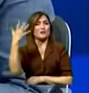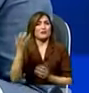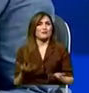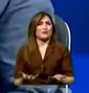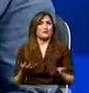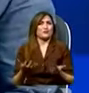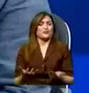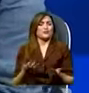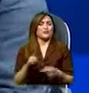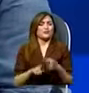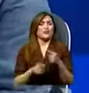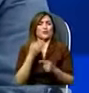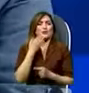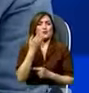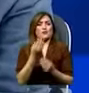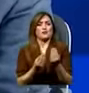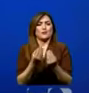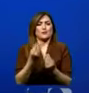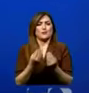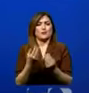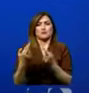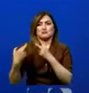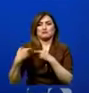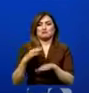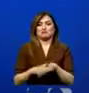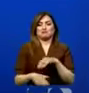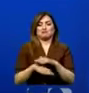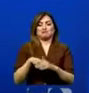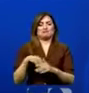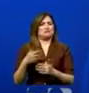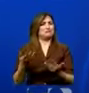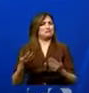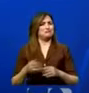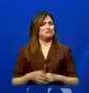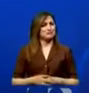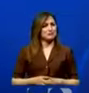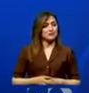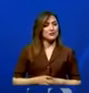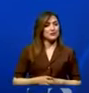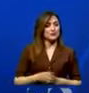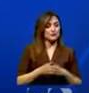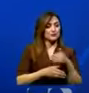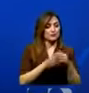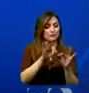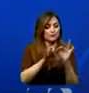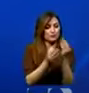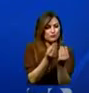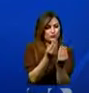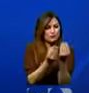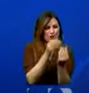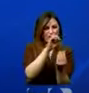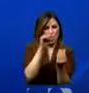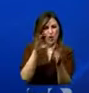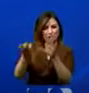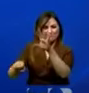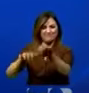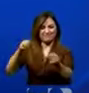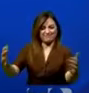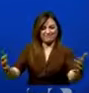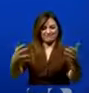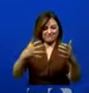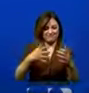no tenían cómo y nadie se quería hacer cargo. No. El proceso de la incineración de la droga tiene